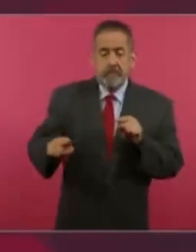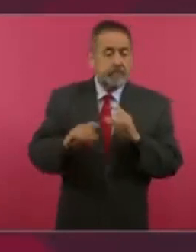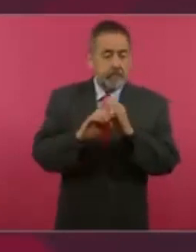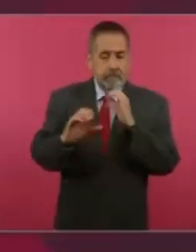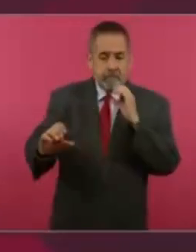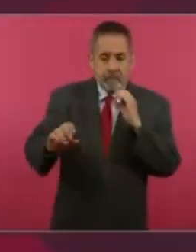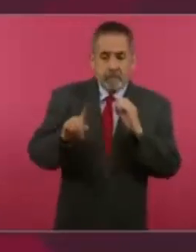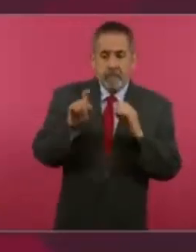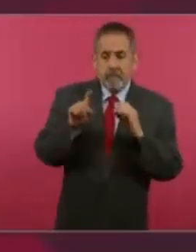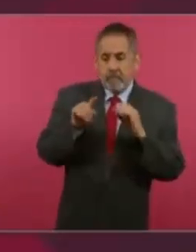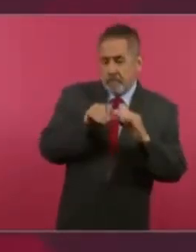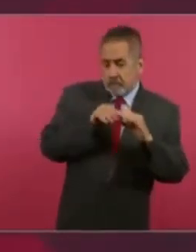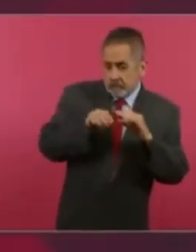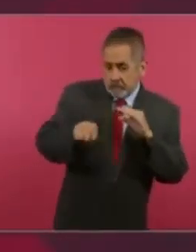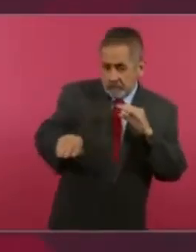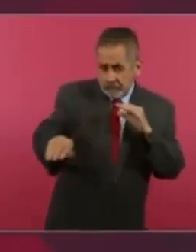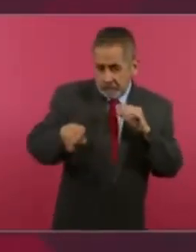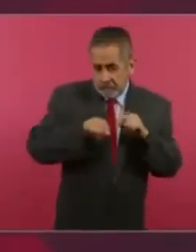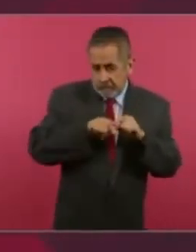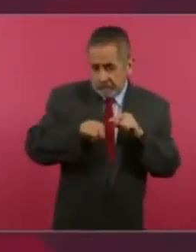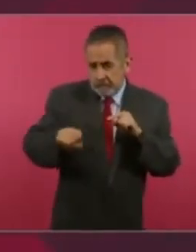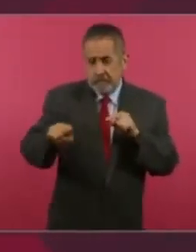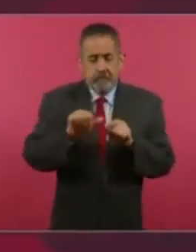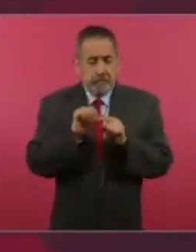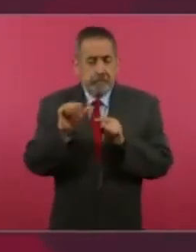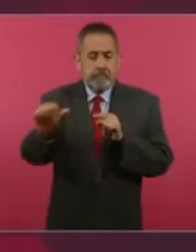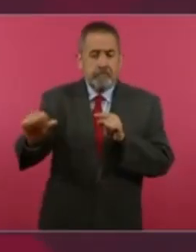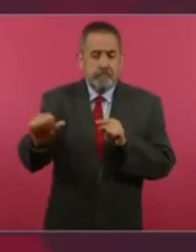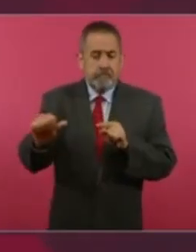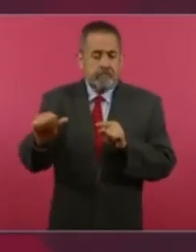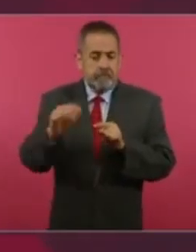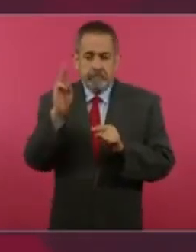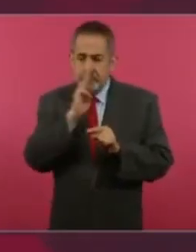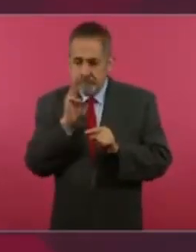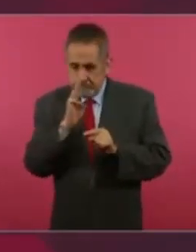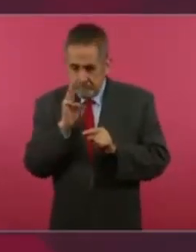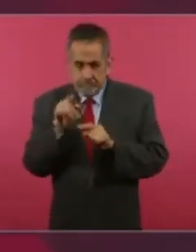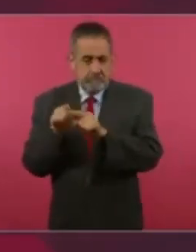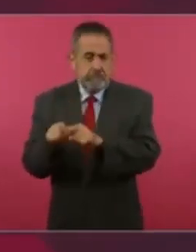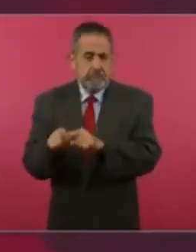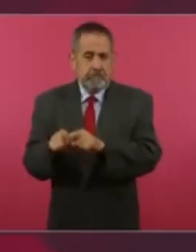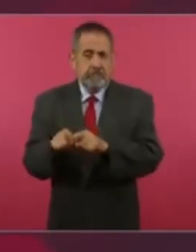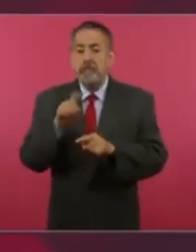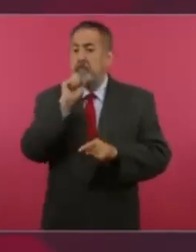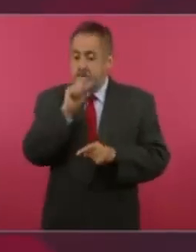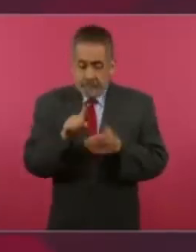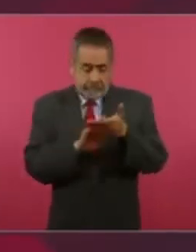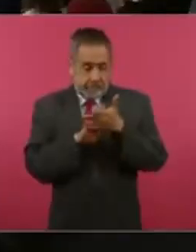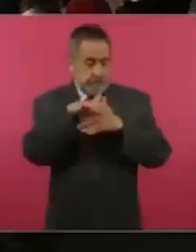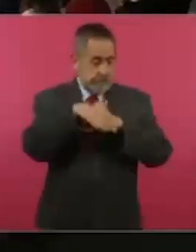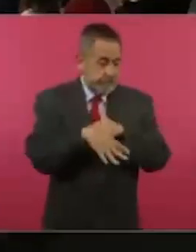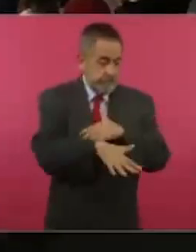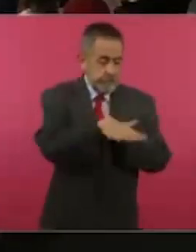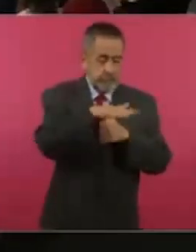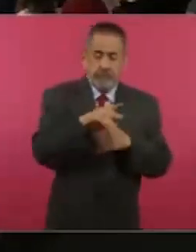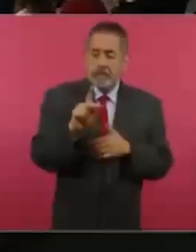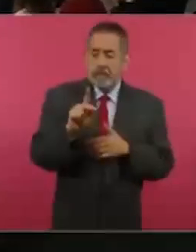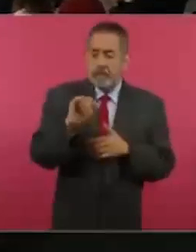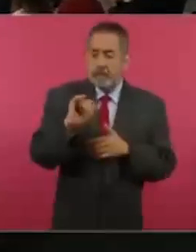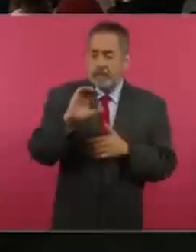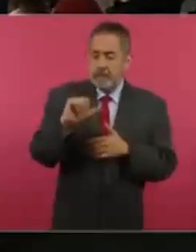a Mazatlán, cómo de la presa Picacho se está